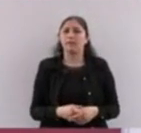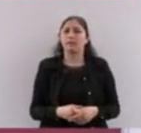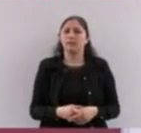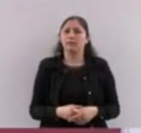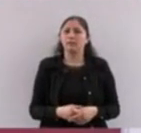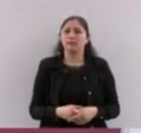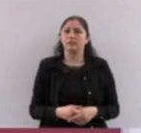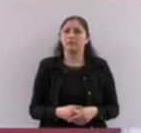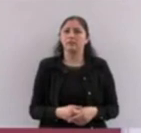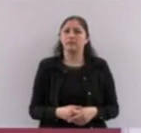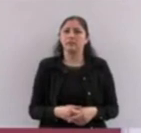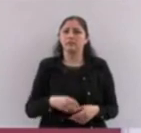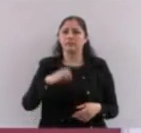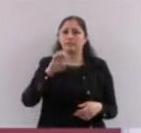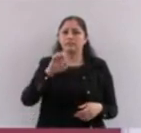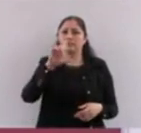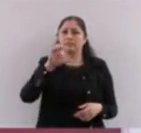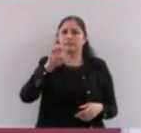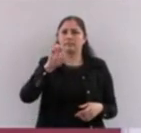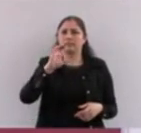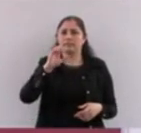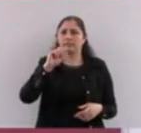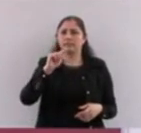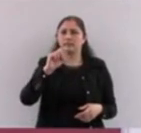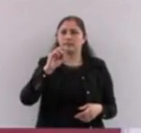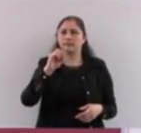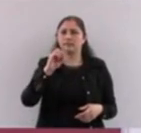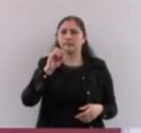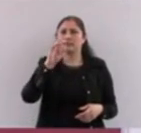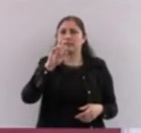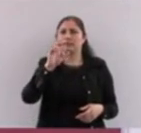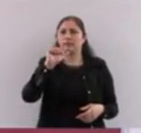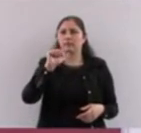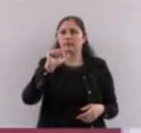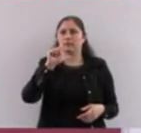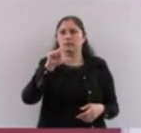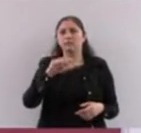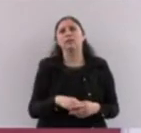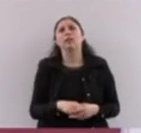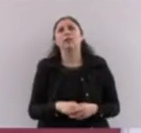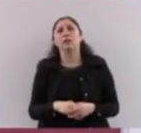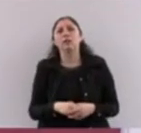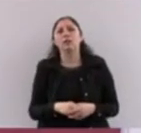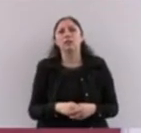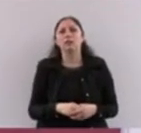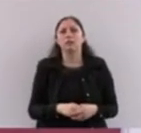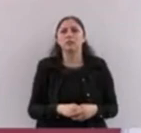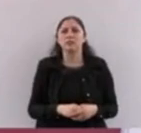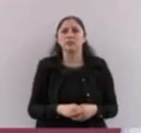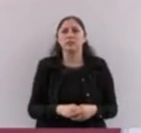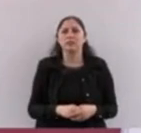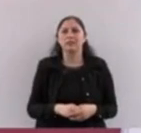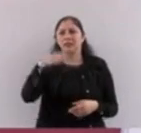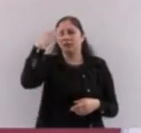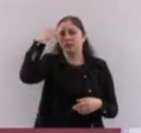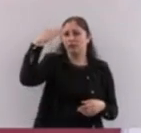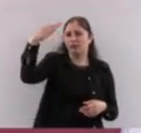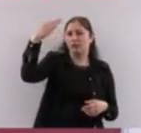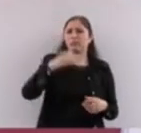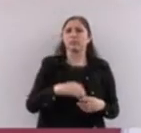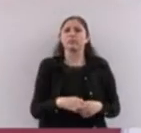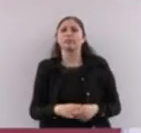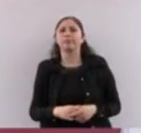se adelantara el pago para que no andemos pagando en mayo, que justo es cuando son las